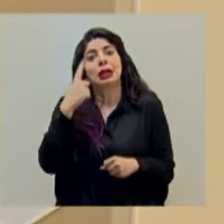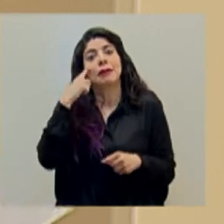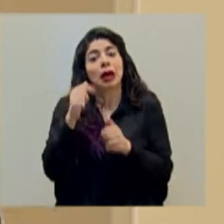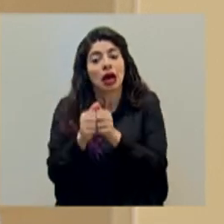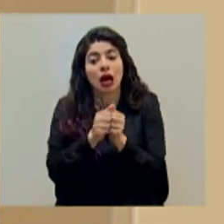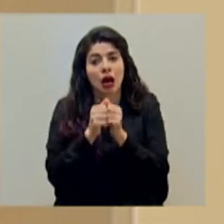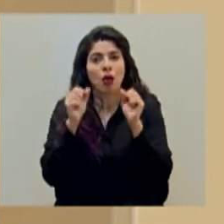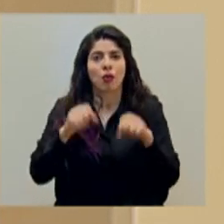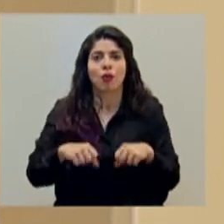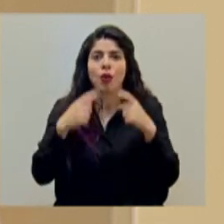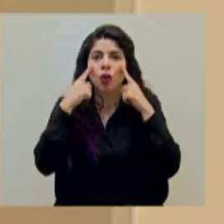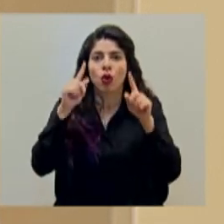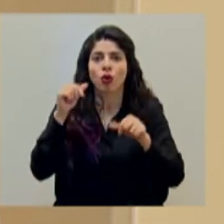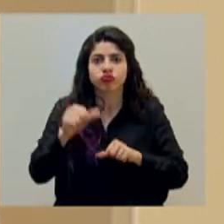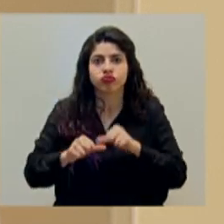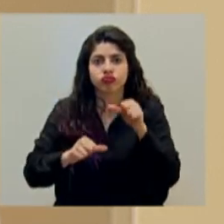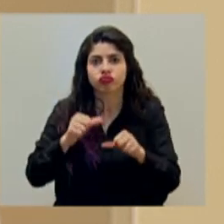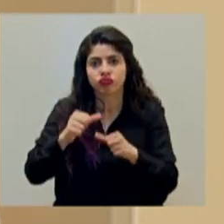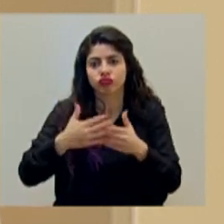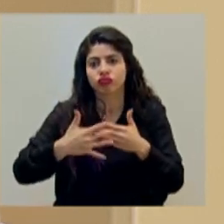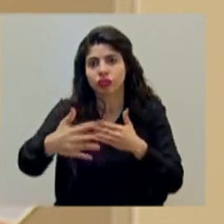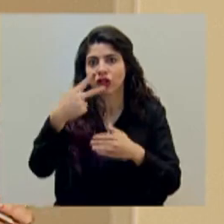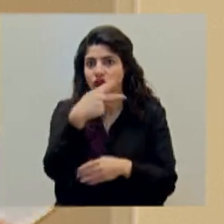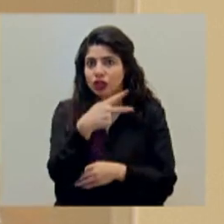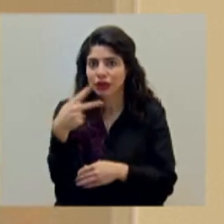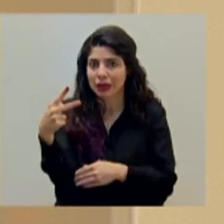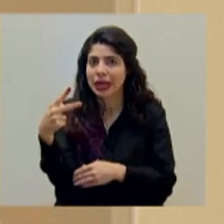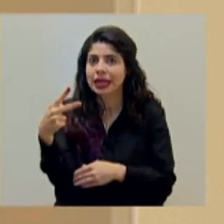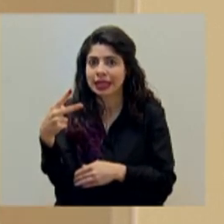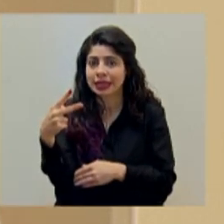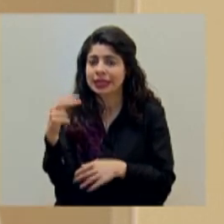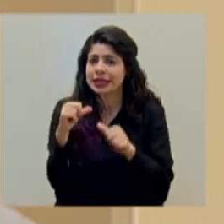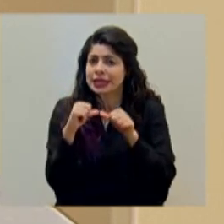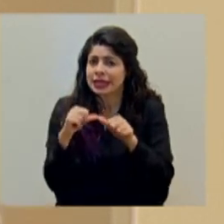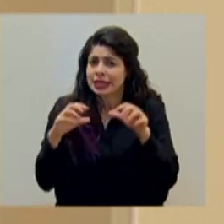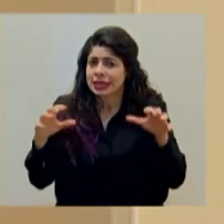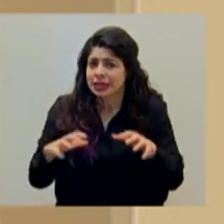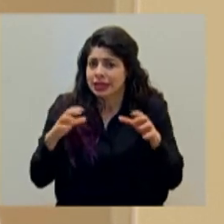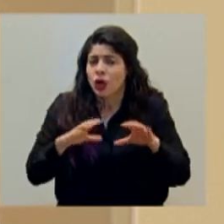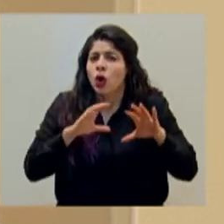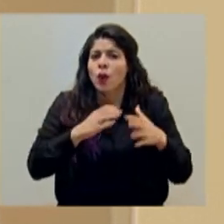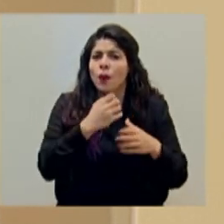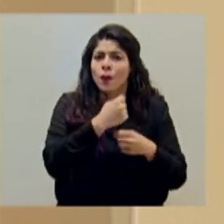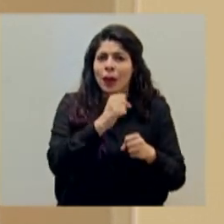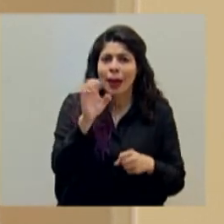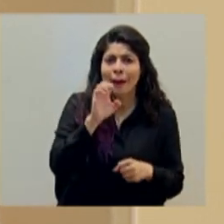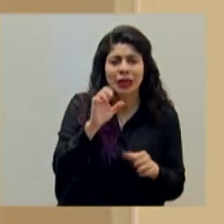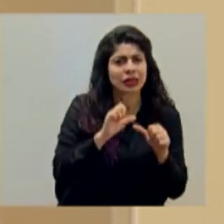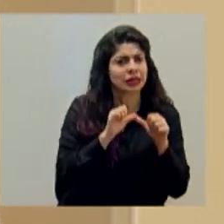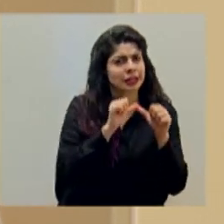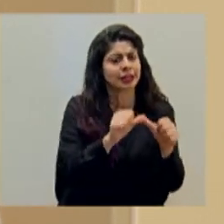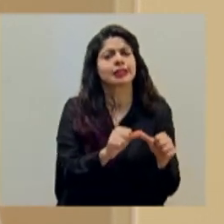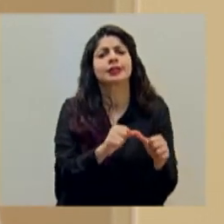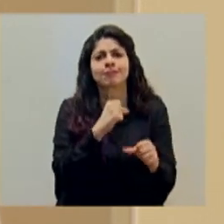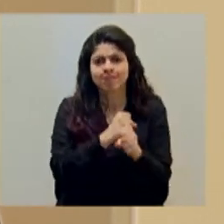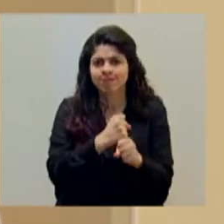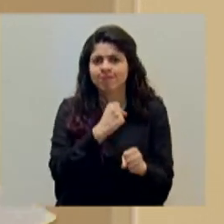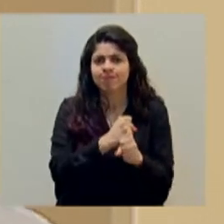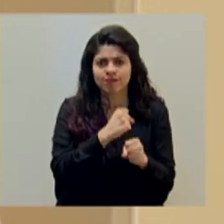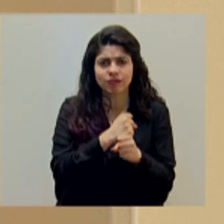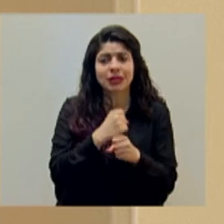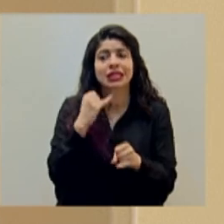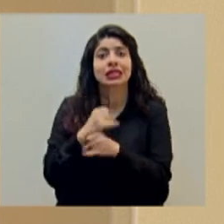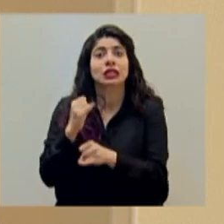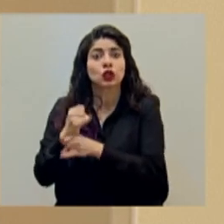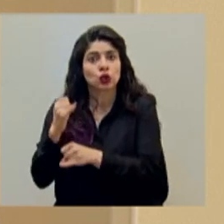en estas próximas dos semanas. Nos mantendremos activos, los comités municipales de emergencia se mantendrán trabajando, las